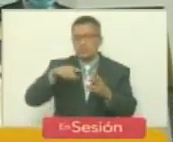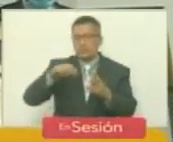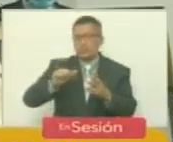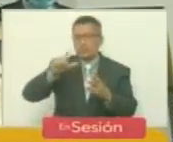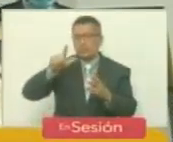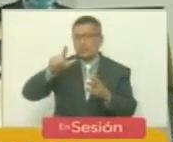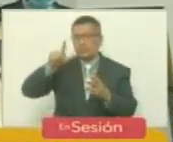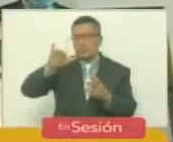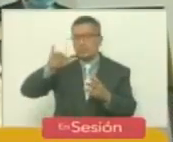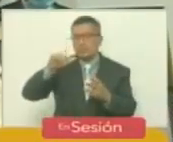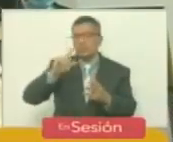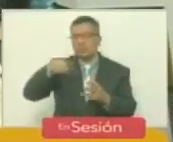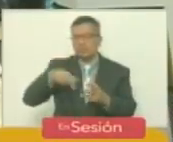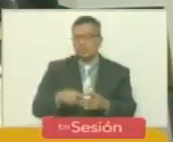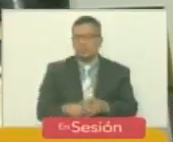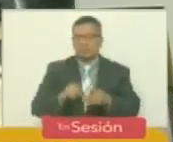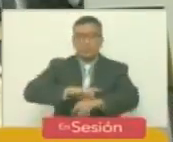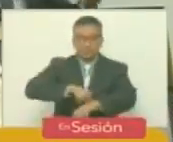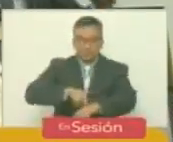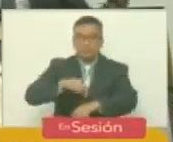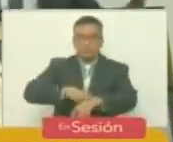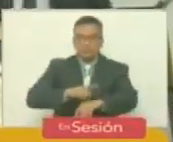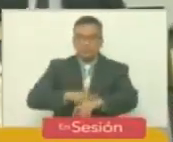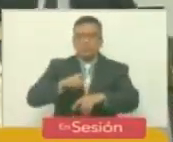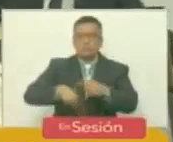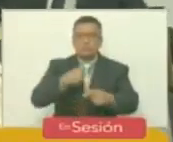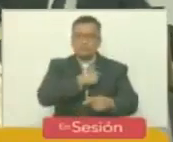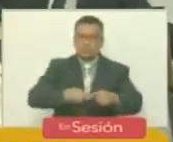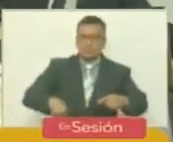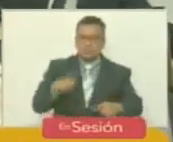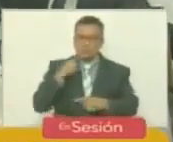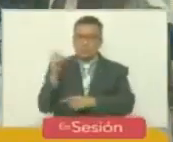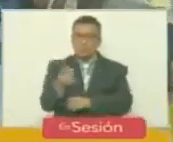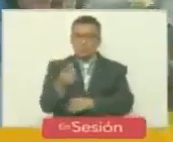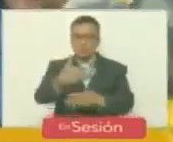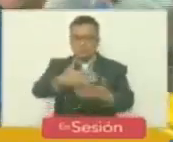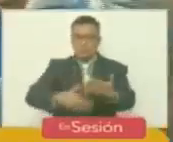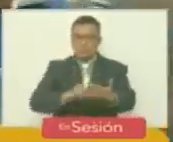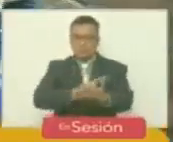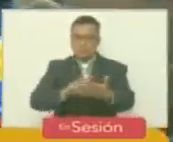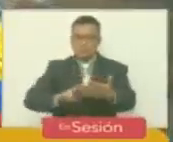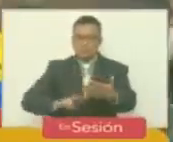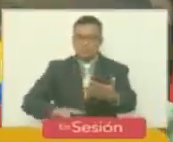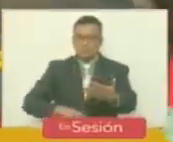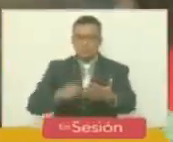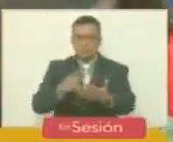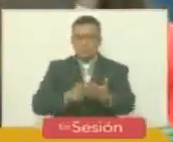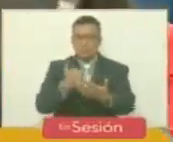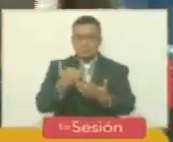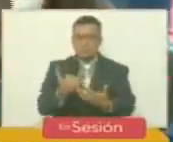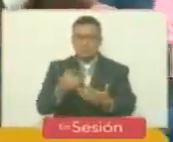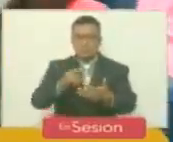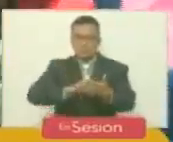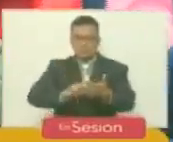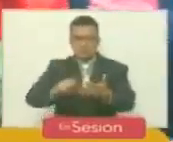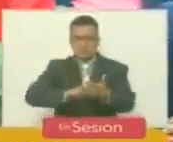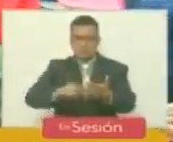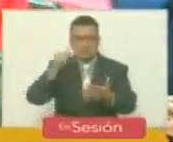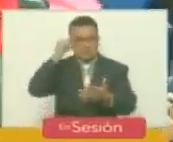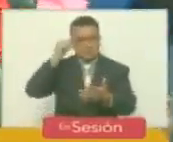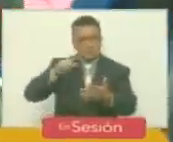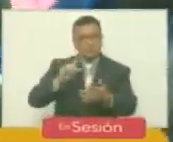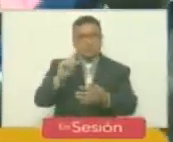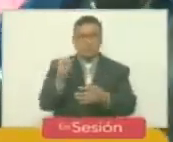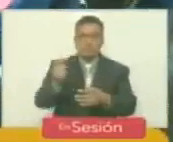Alejandro I. A continuación, el presidente ordenó dar lectura a la propuesta del orden del día, la cual,